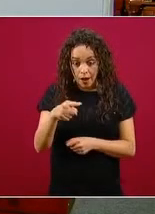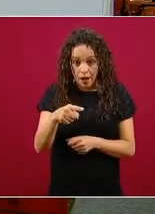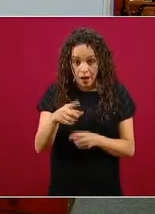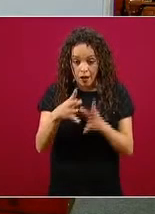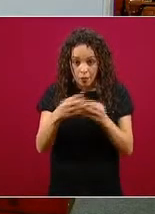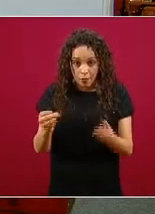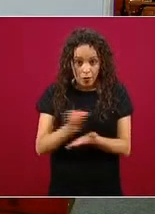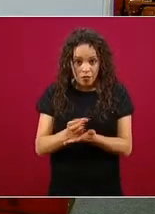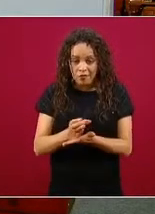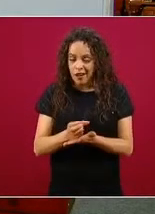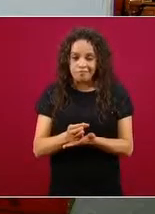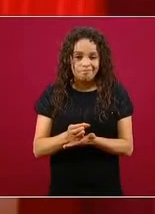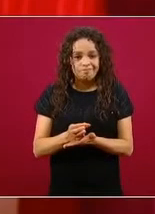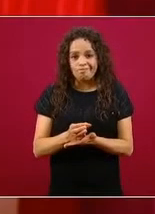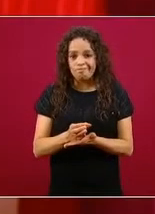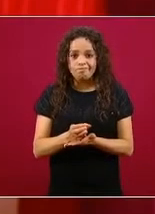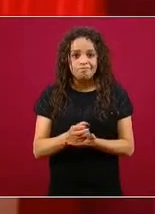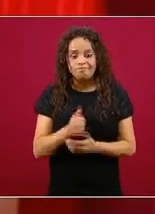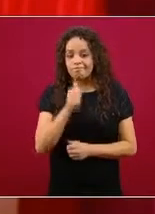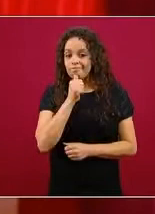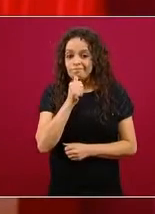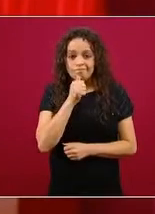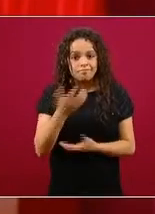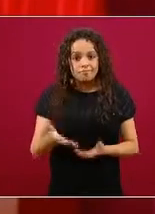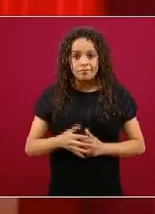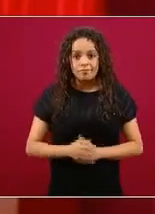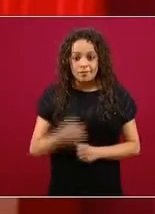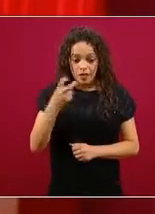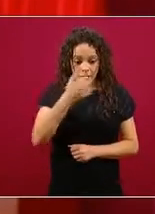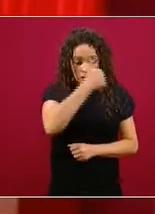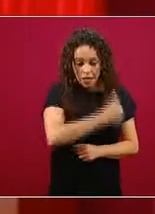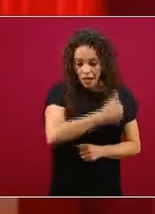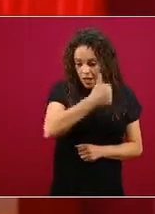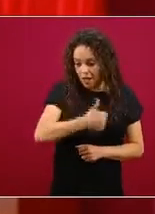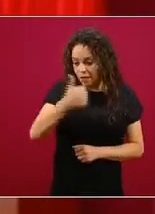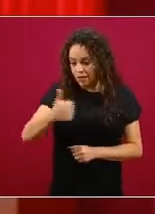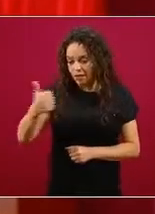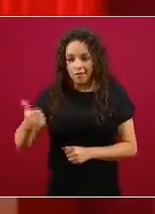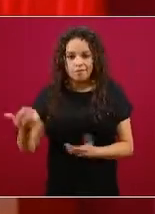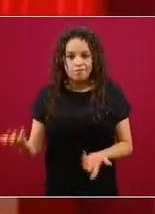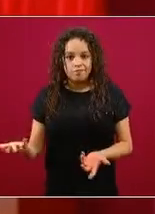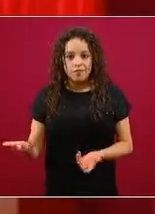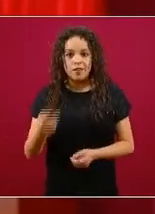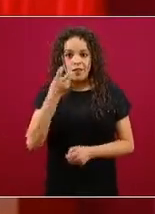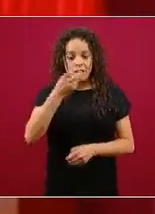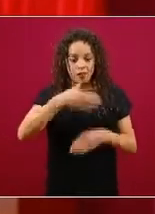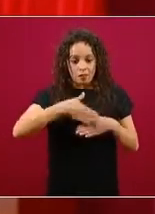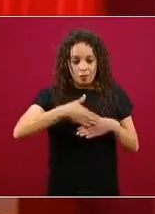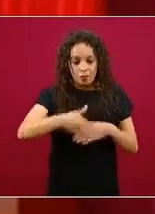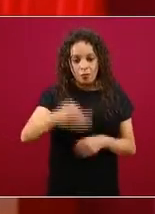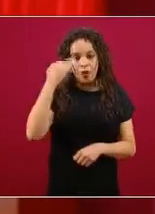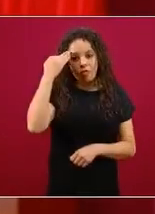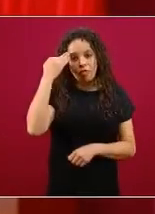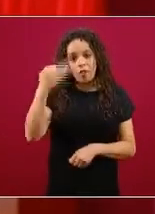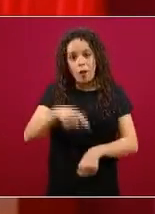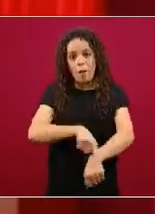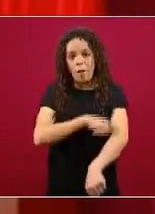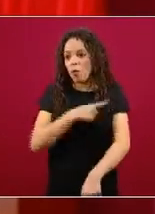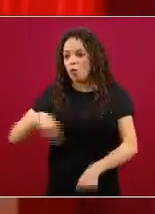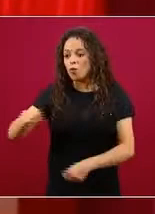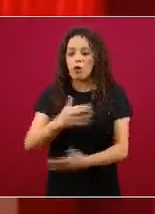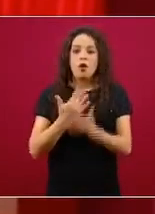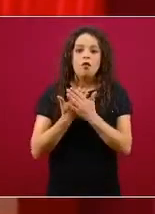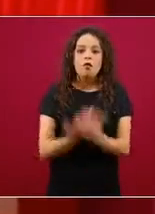Entonces, con cada producto ocurre esto y hay un periodo de gran expectativa, insisto, me parece